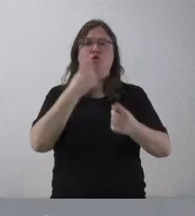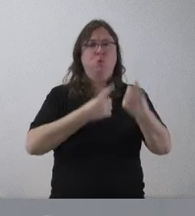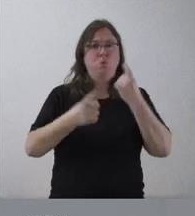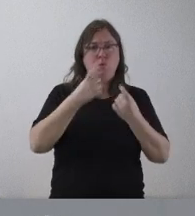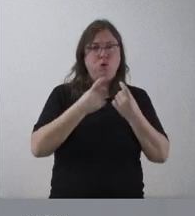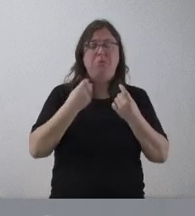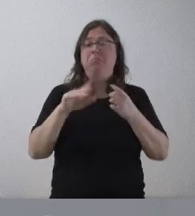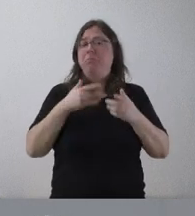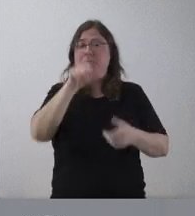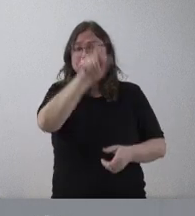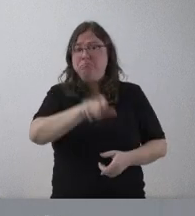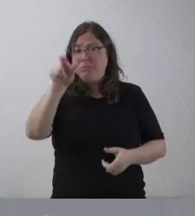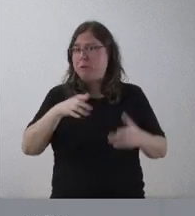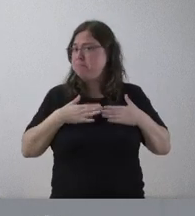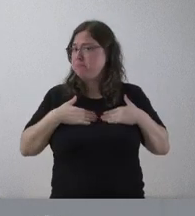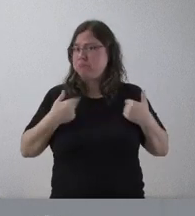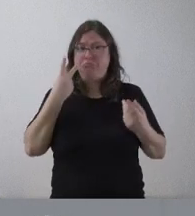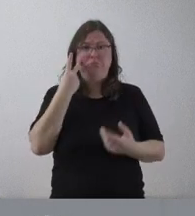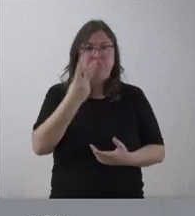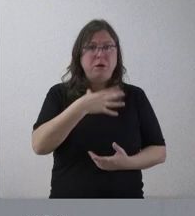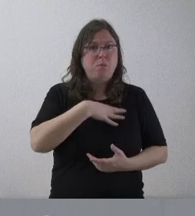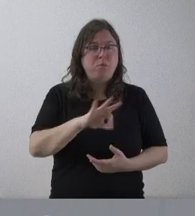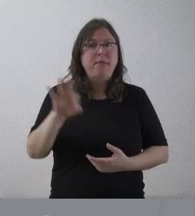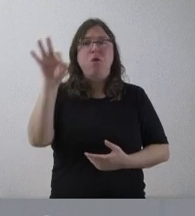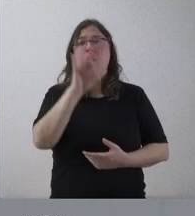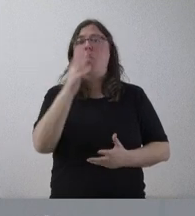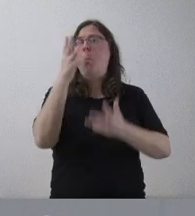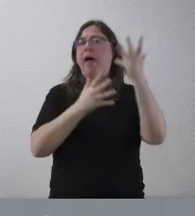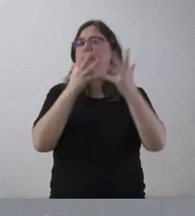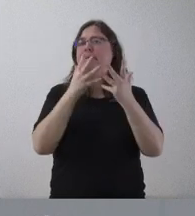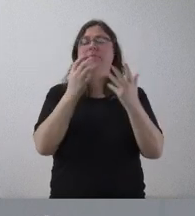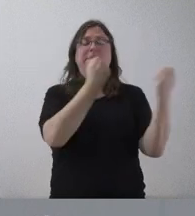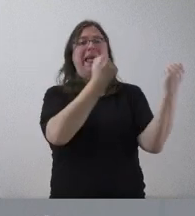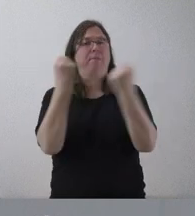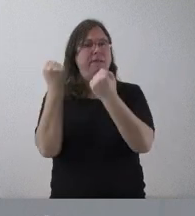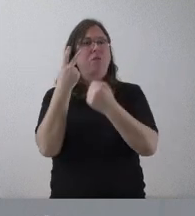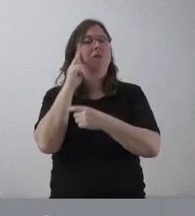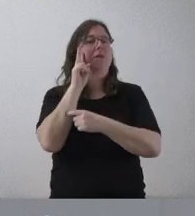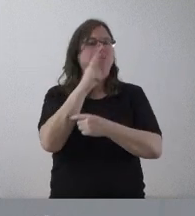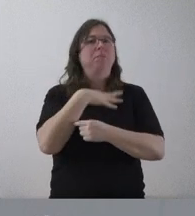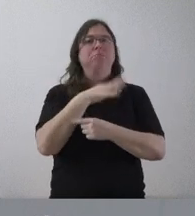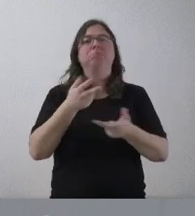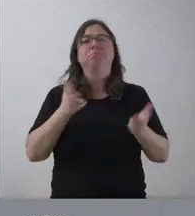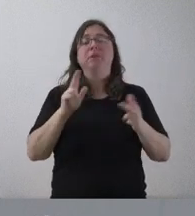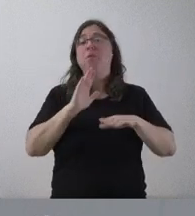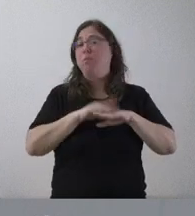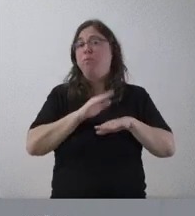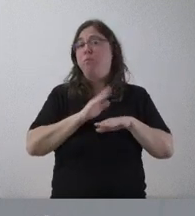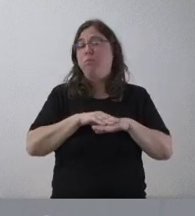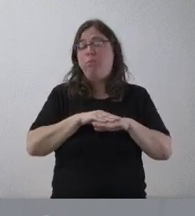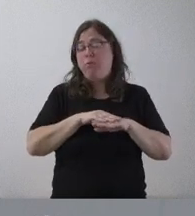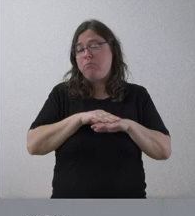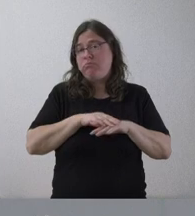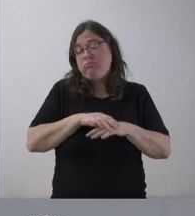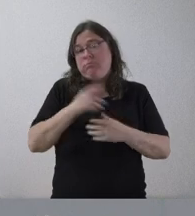a disposición de cualquier ciudadano y también de cualquier Administración que lo desee examinar porque, lógicamente, no se ha actuado por la vía de la